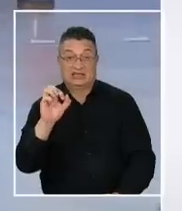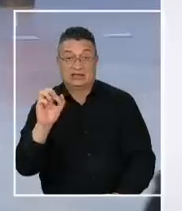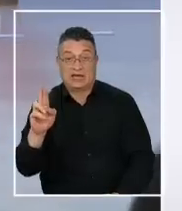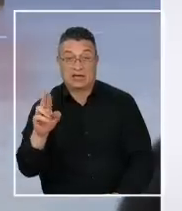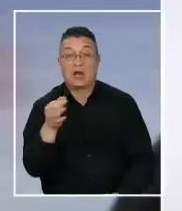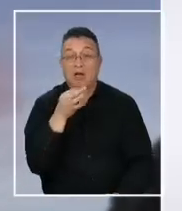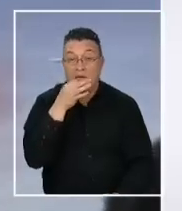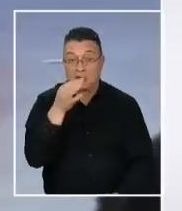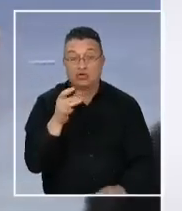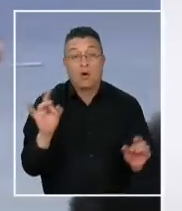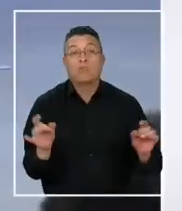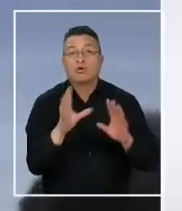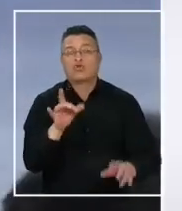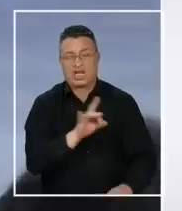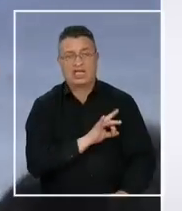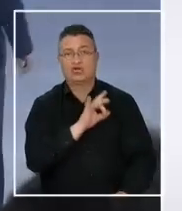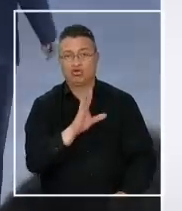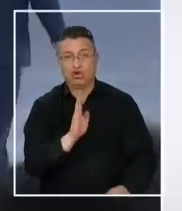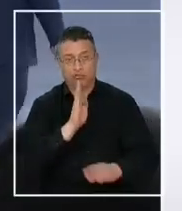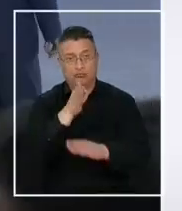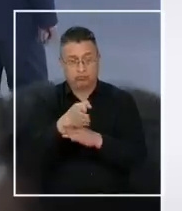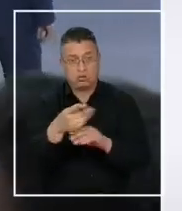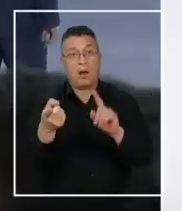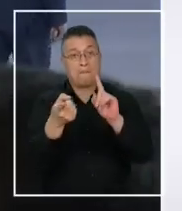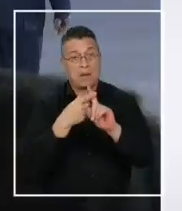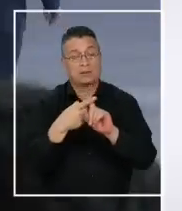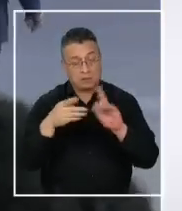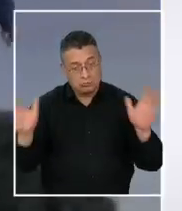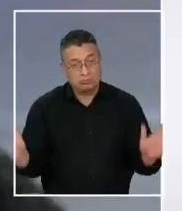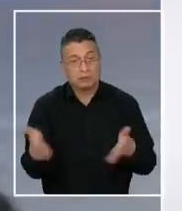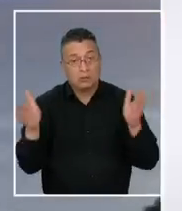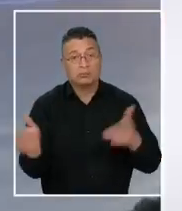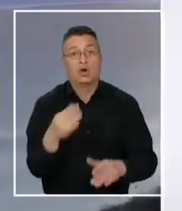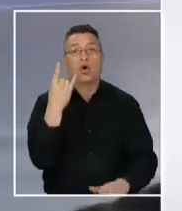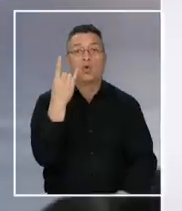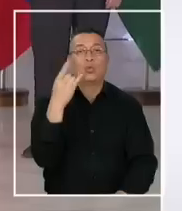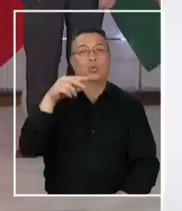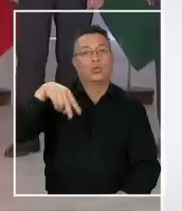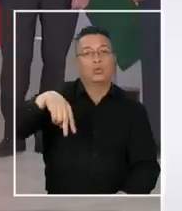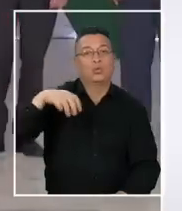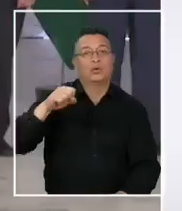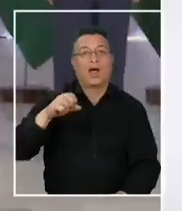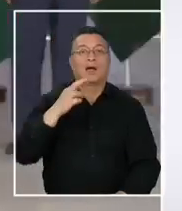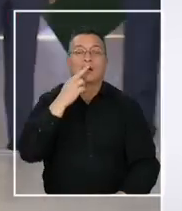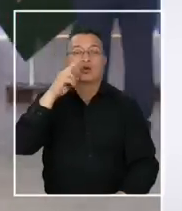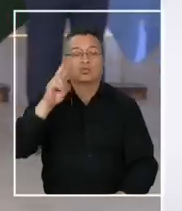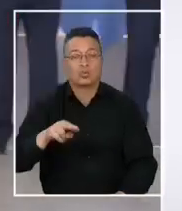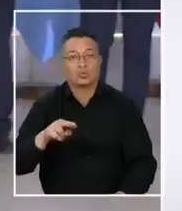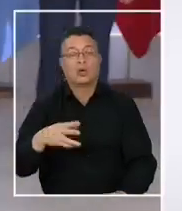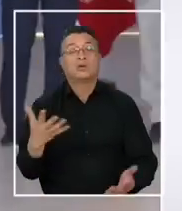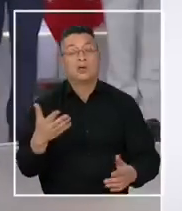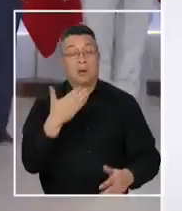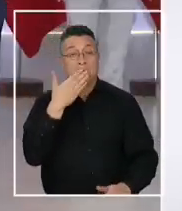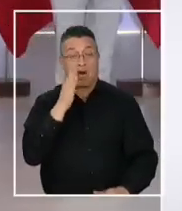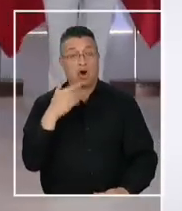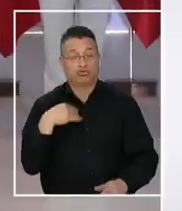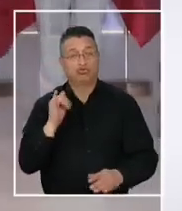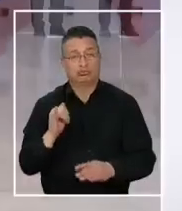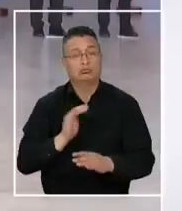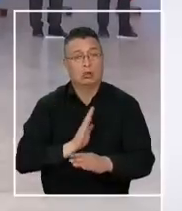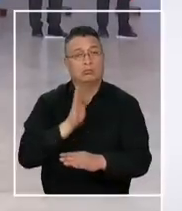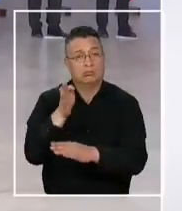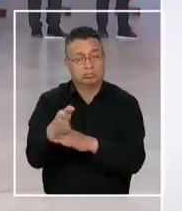respecto de si Chile iba a participar de la reactivación de UNASUR. Señaló el canciller que prefiere Chile participar de esta